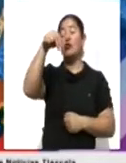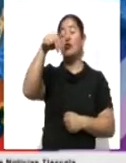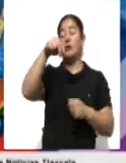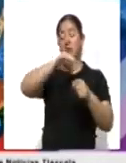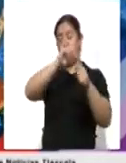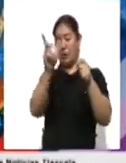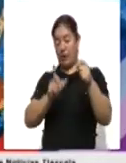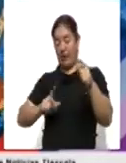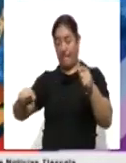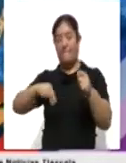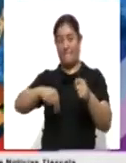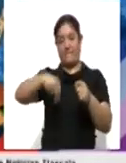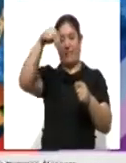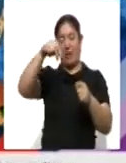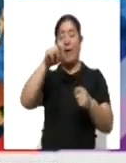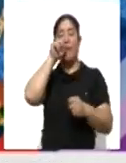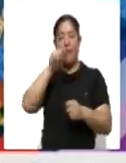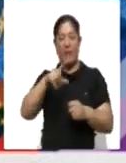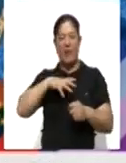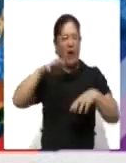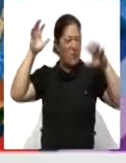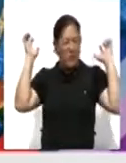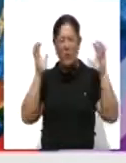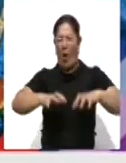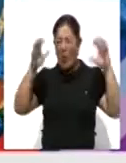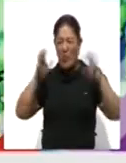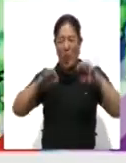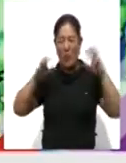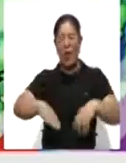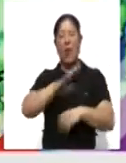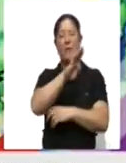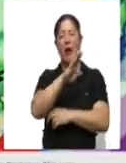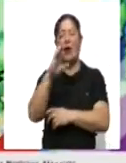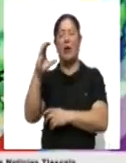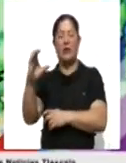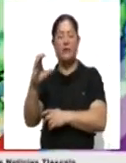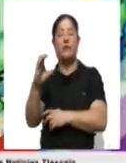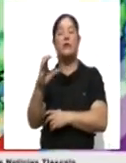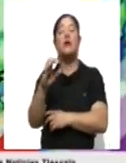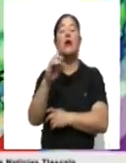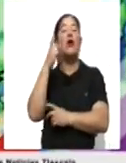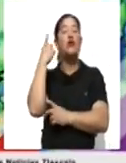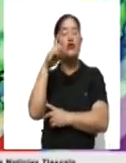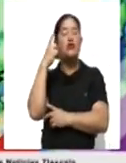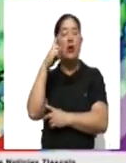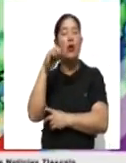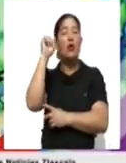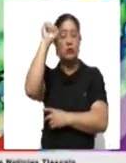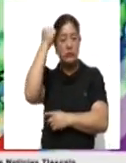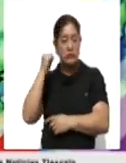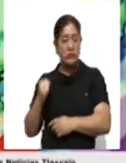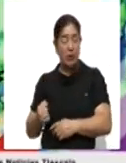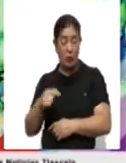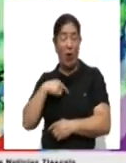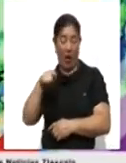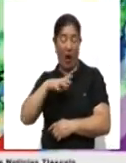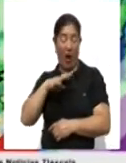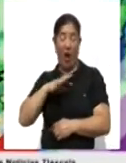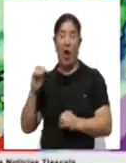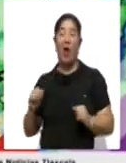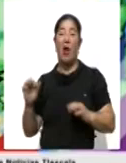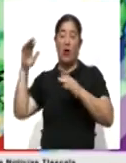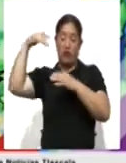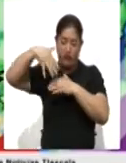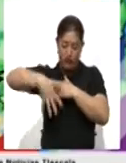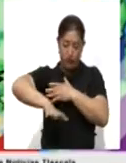México, además de tormentas puntuales intensas en Baja California, Durango y Sinaloa, las cuales podrían generar deslaves, desbordamiento